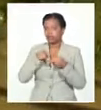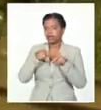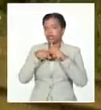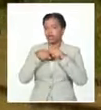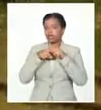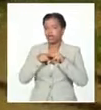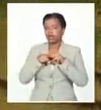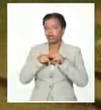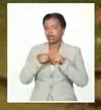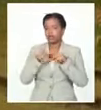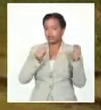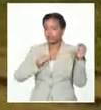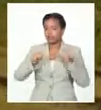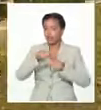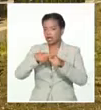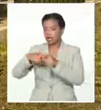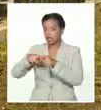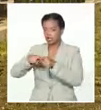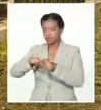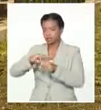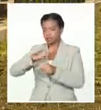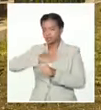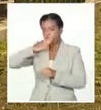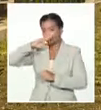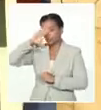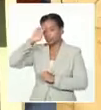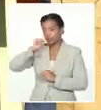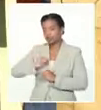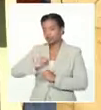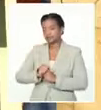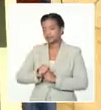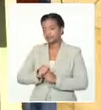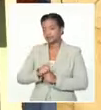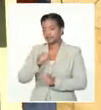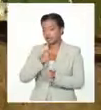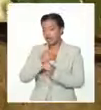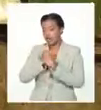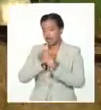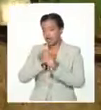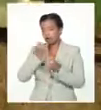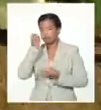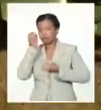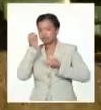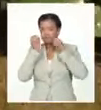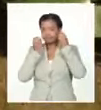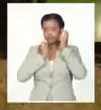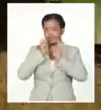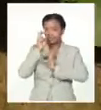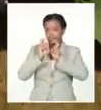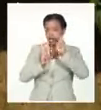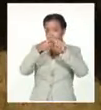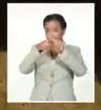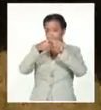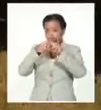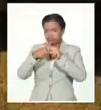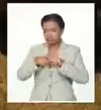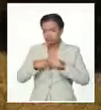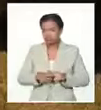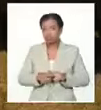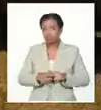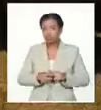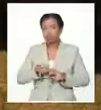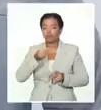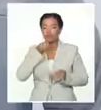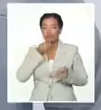con recursos del país. La gestión innovadora en talleres permiten el reinicio.